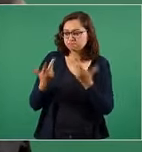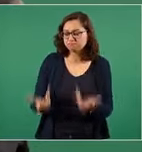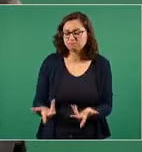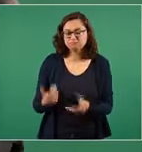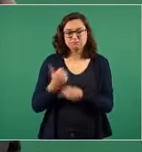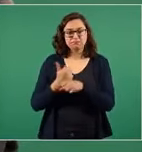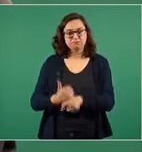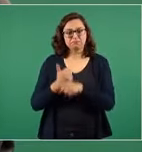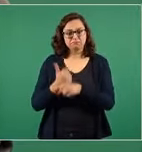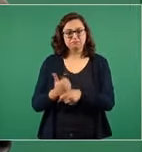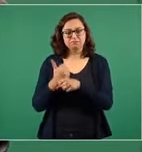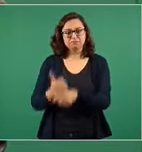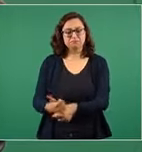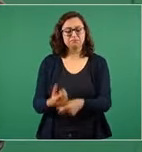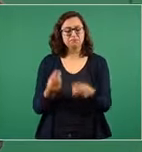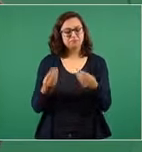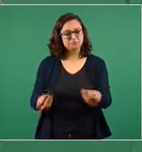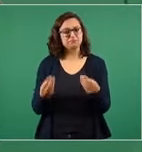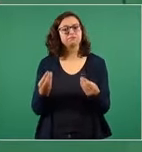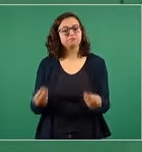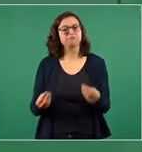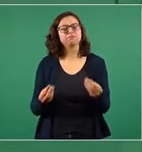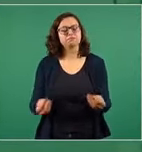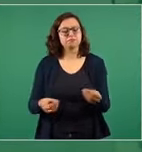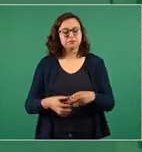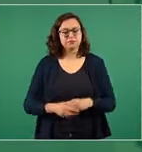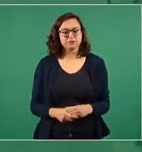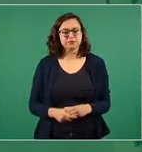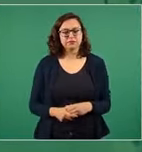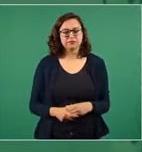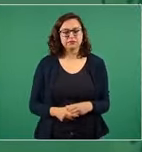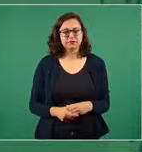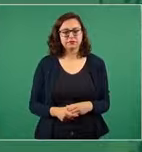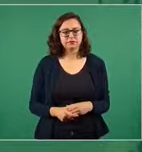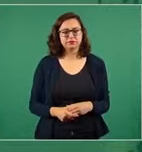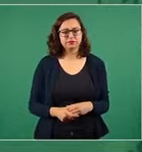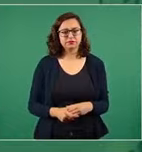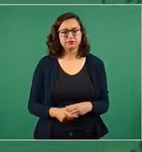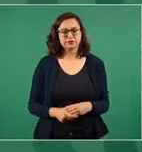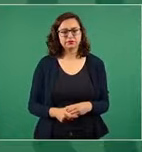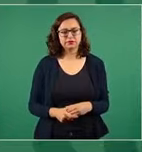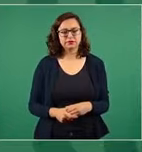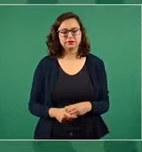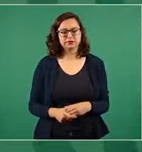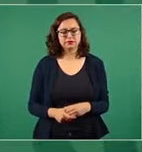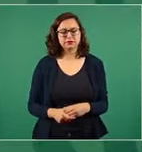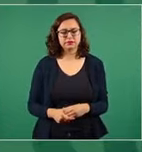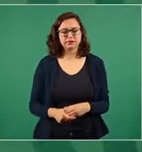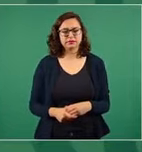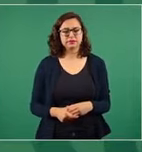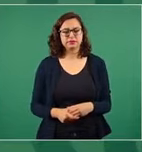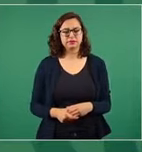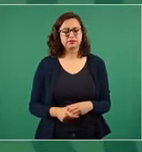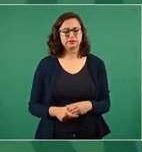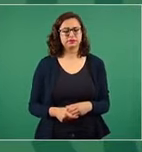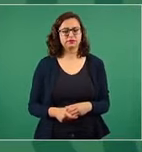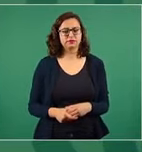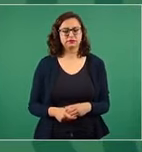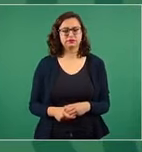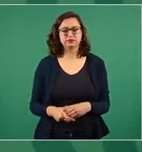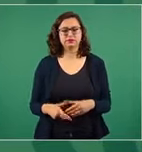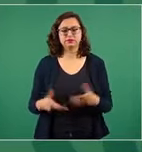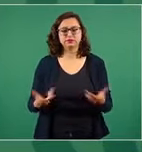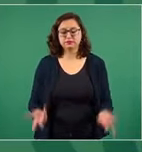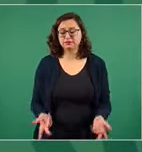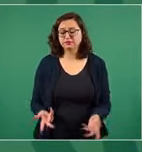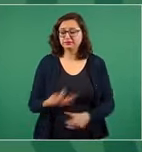la misma migración, el tener que